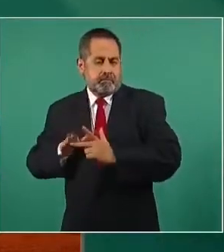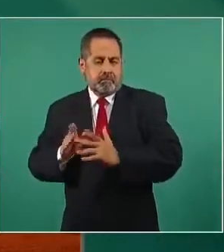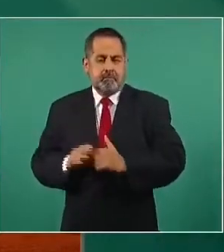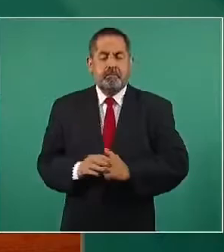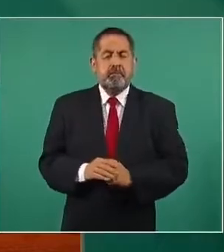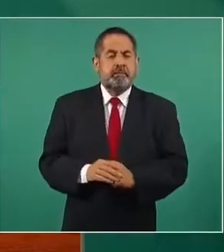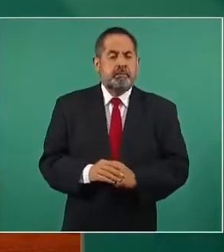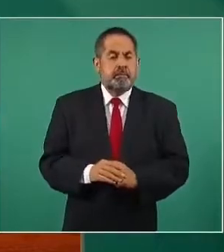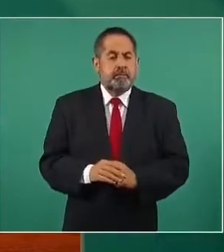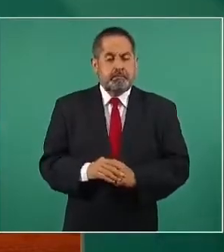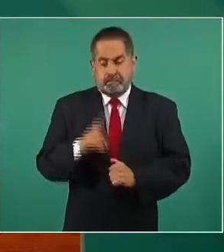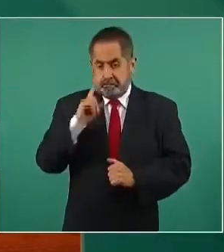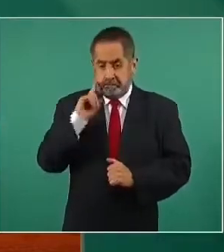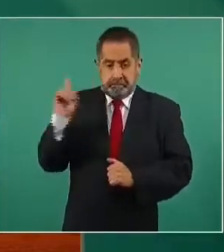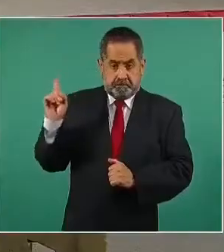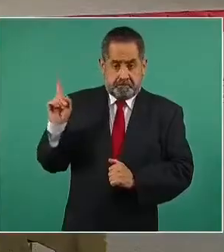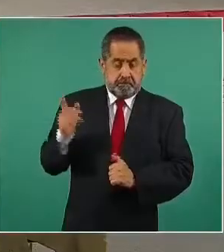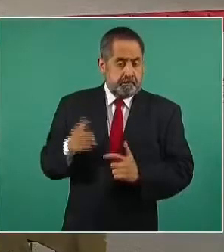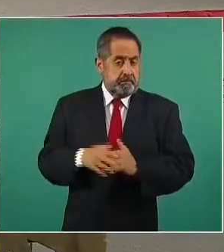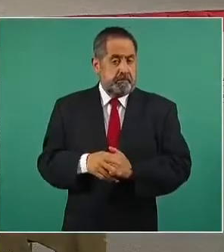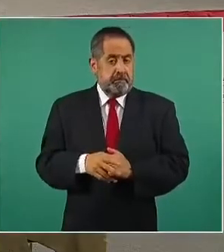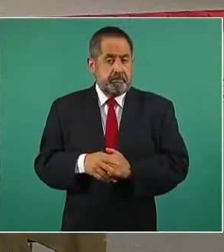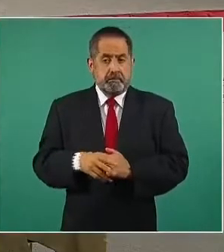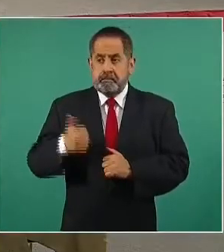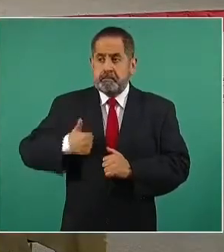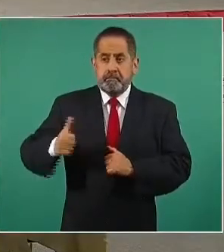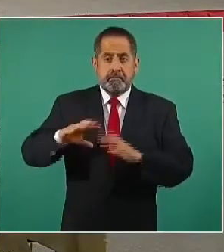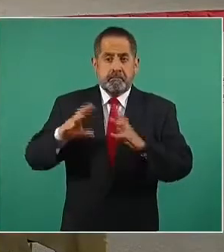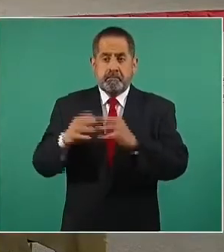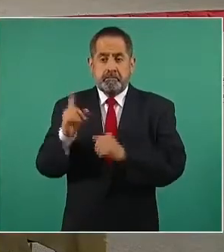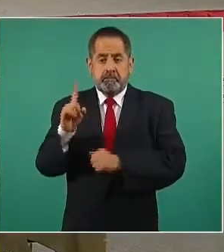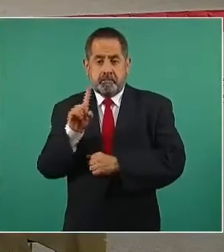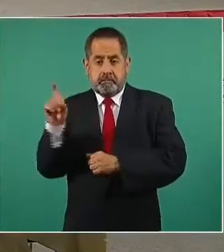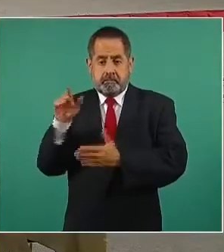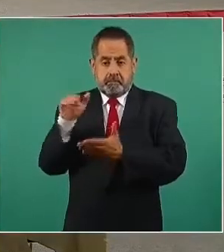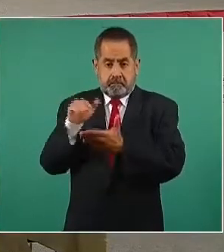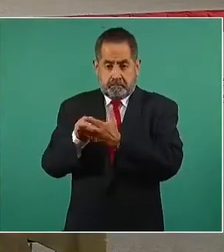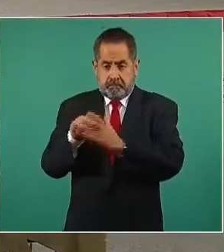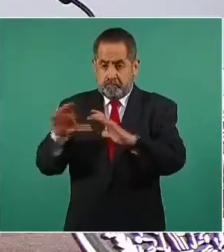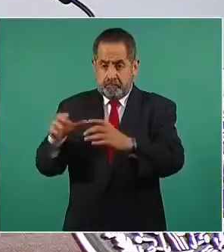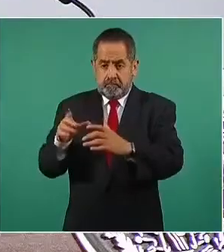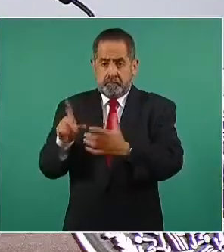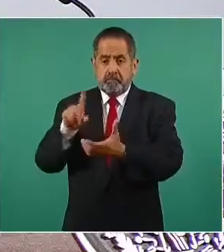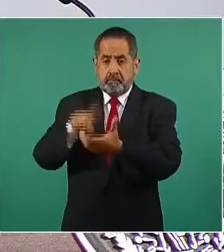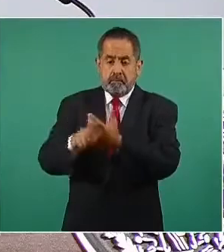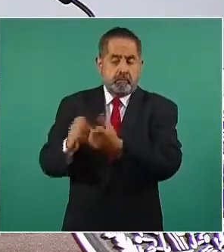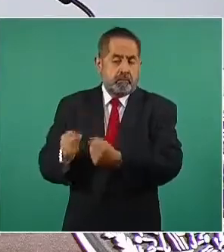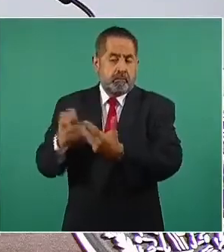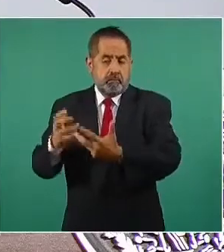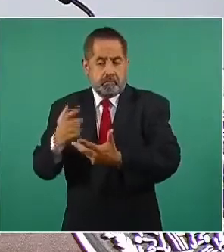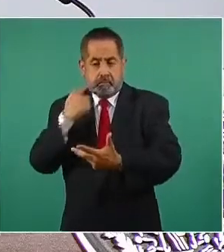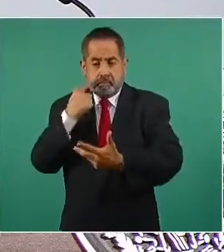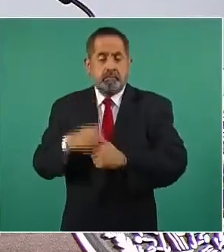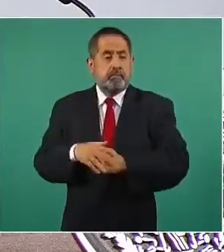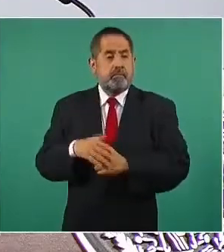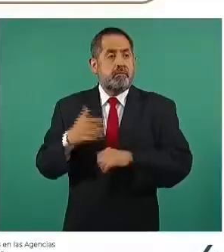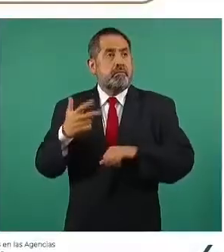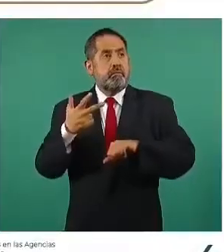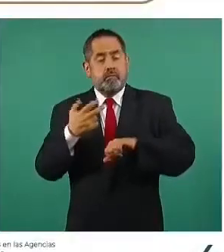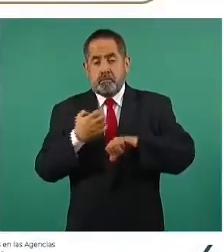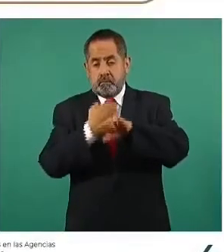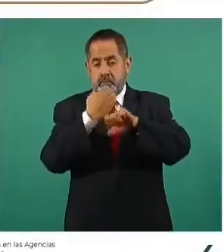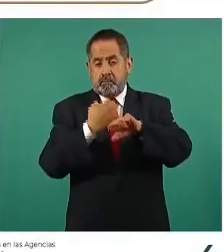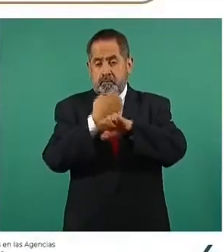si revisamos la incidencia por cada 100 mil habitantes, el panorama nos muestra que ocho entidades